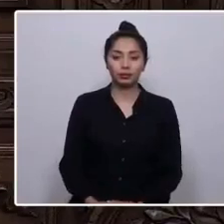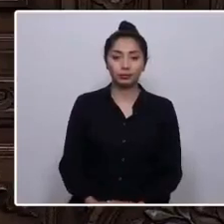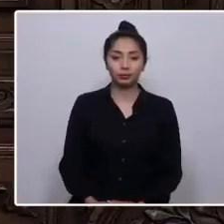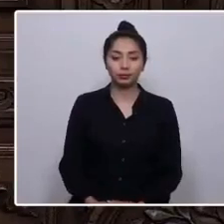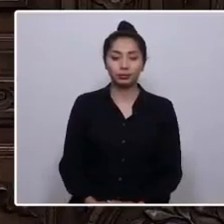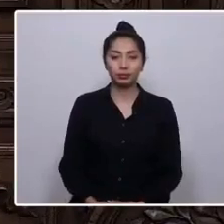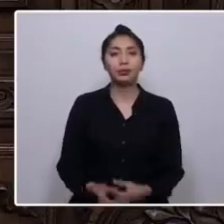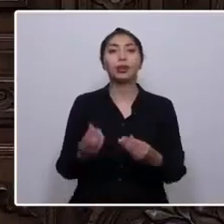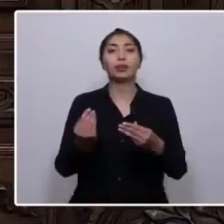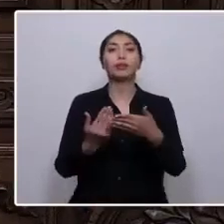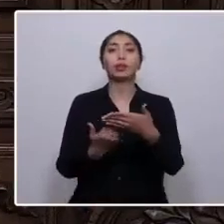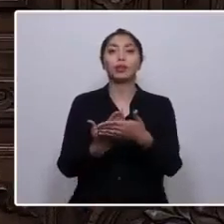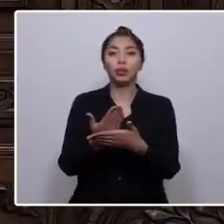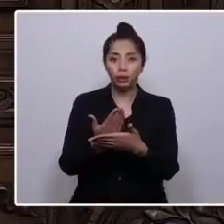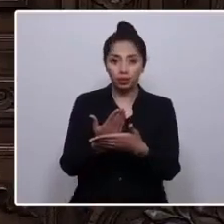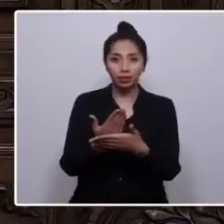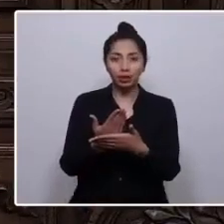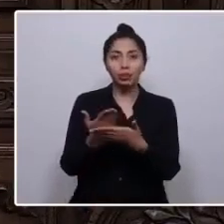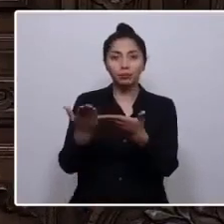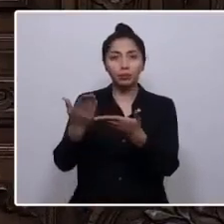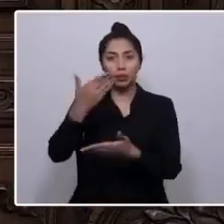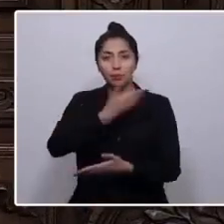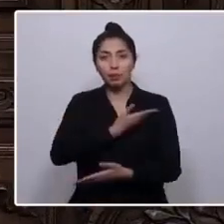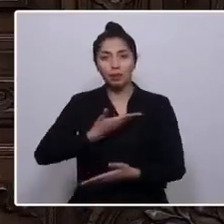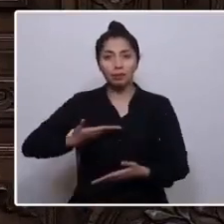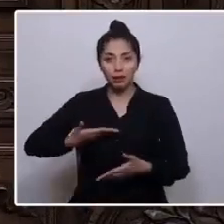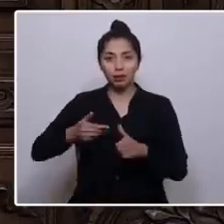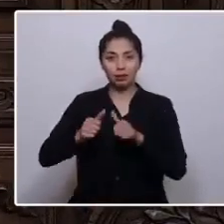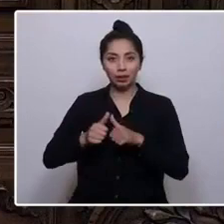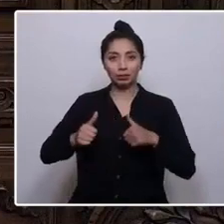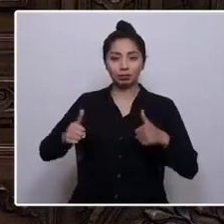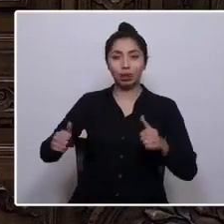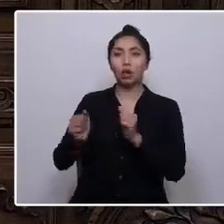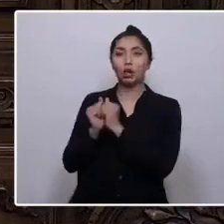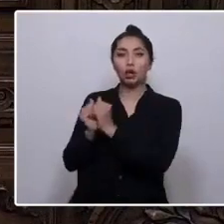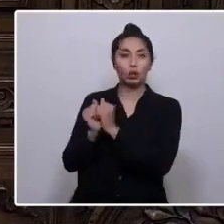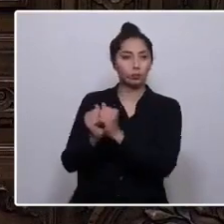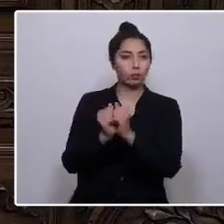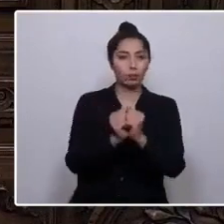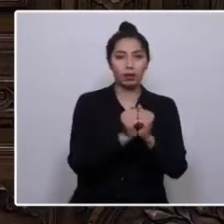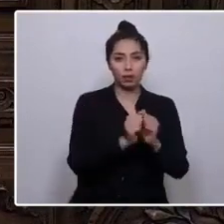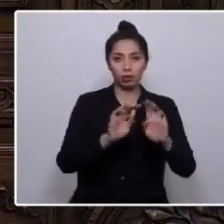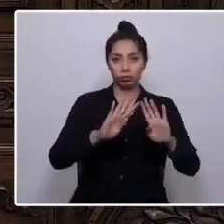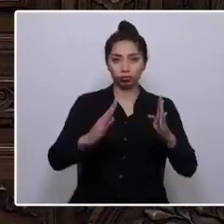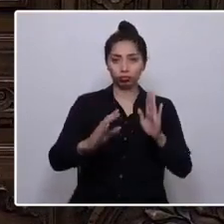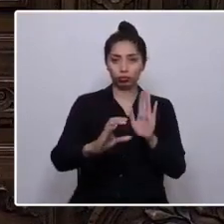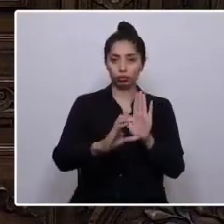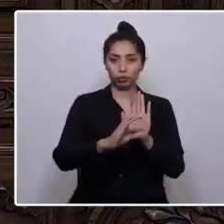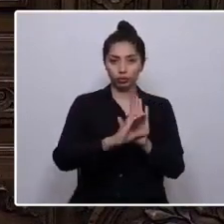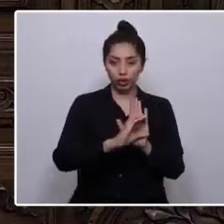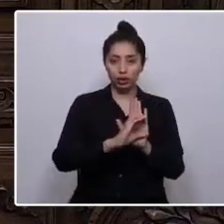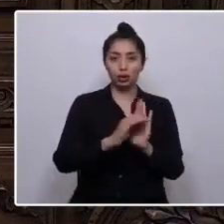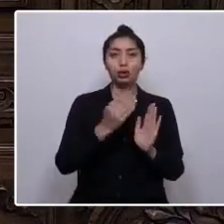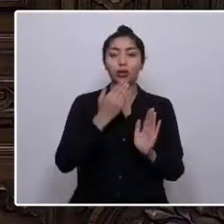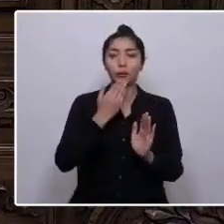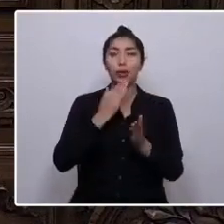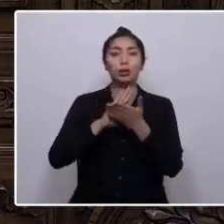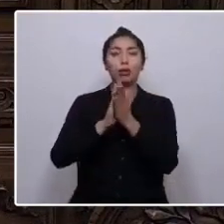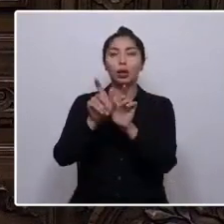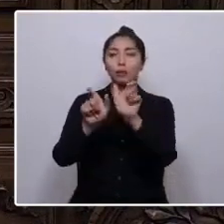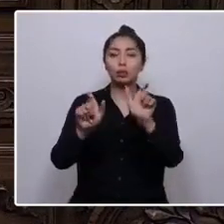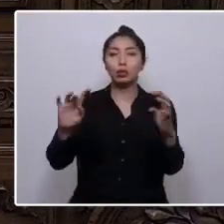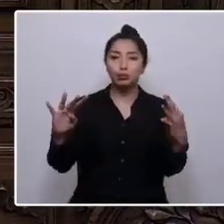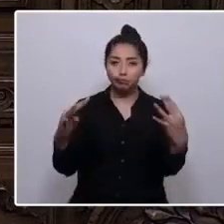Buenos días, la mía en presidenta, mesa directiva, compañeros y compañeras convencionales y a todos a quienes nos siguen.